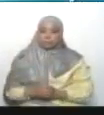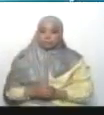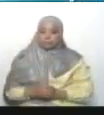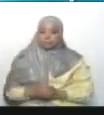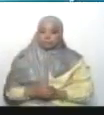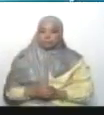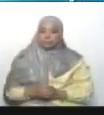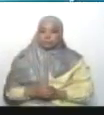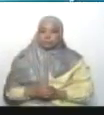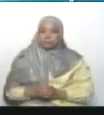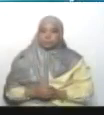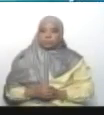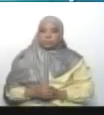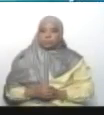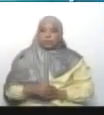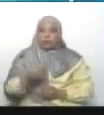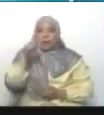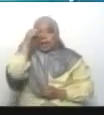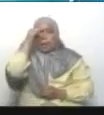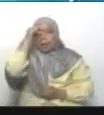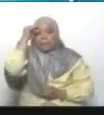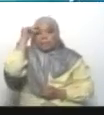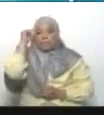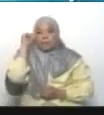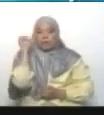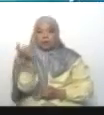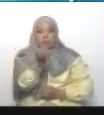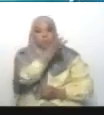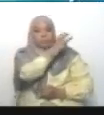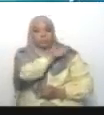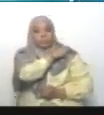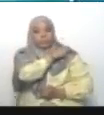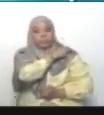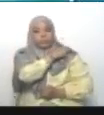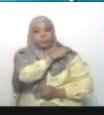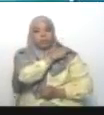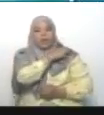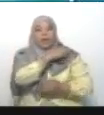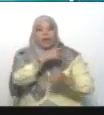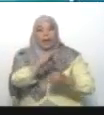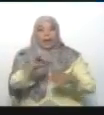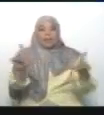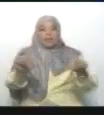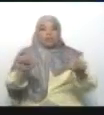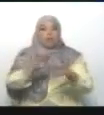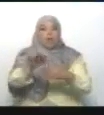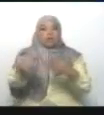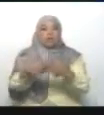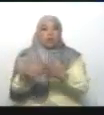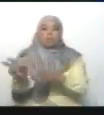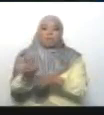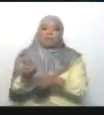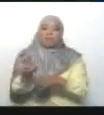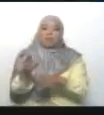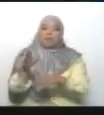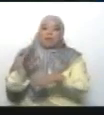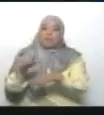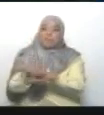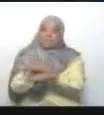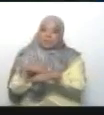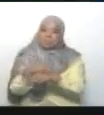El general Padrino, hoy, en cadena nacional, pidió la autorización